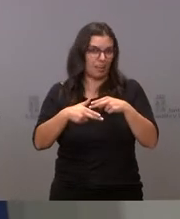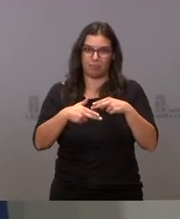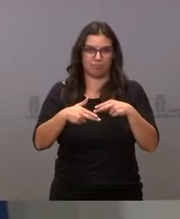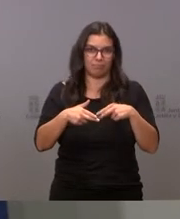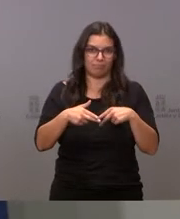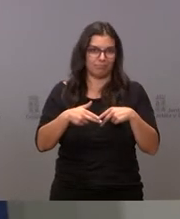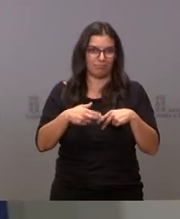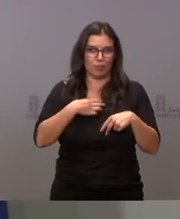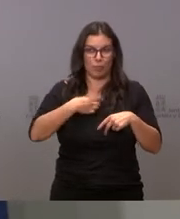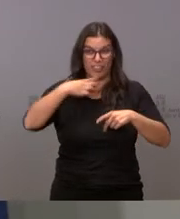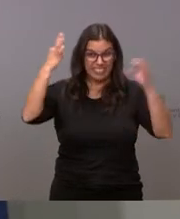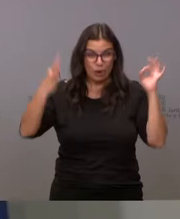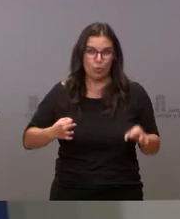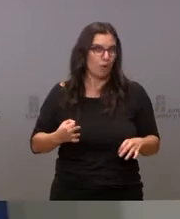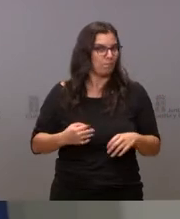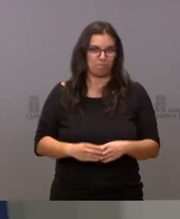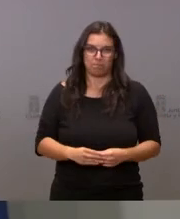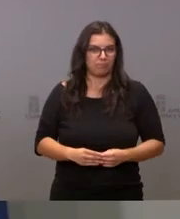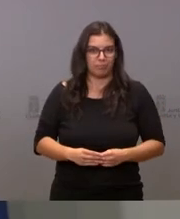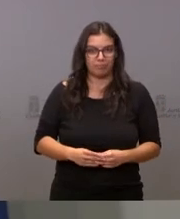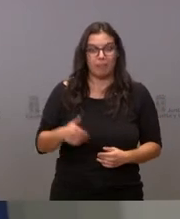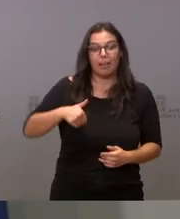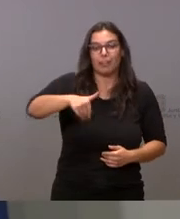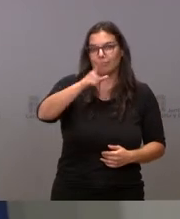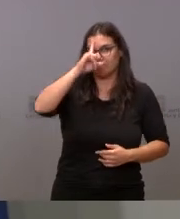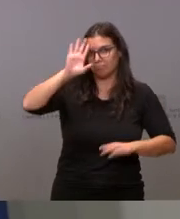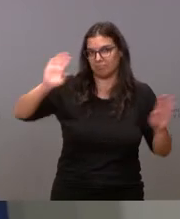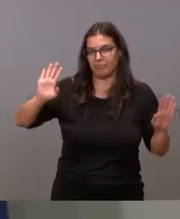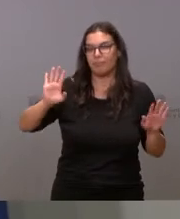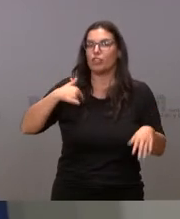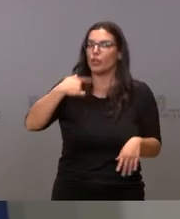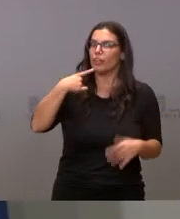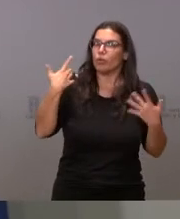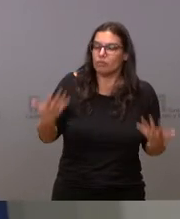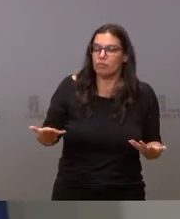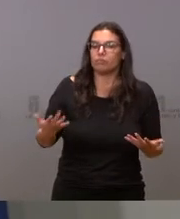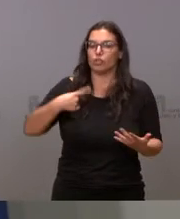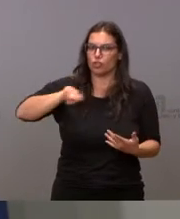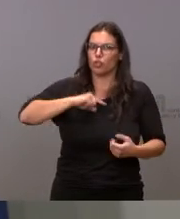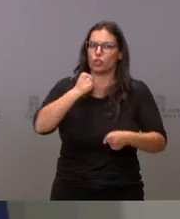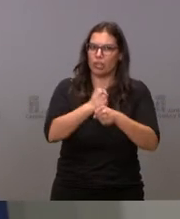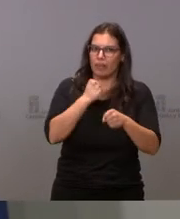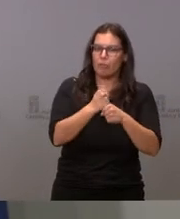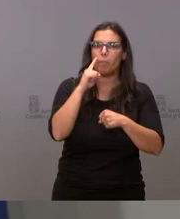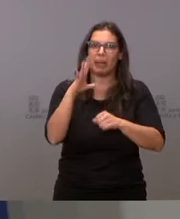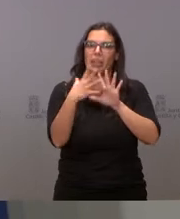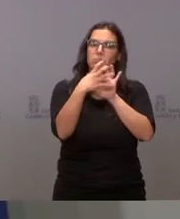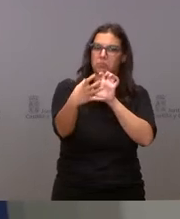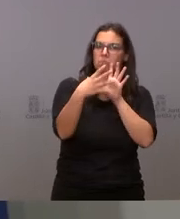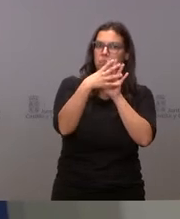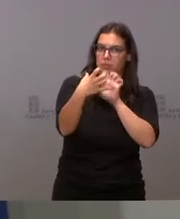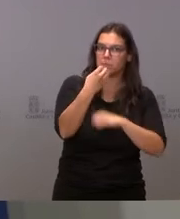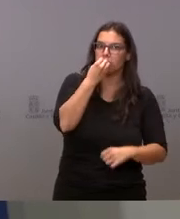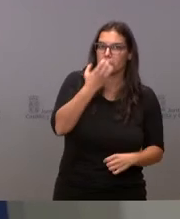cosa asegurar lo que va a suceder. Lo que sí que le digo es que nosotros estamos trabajando, que hay buena sintonía, que